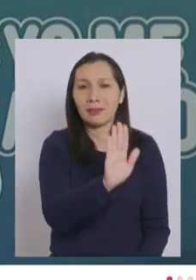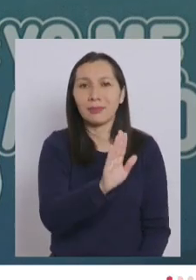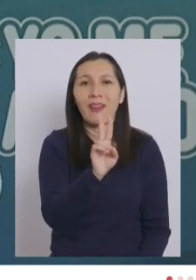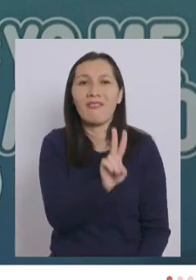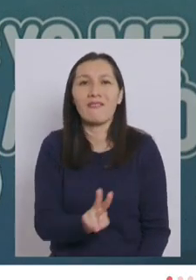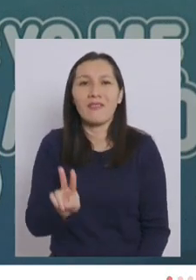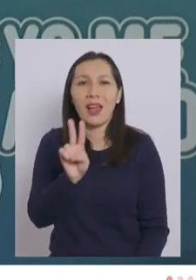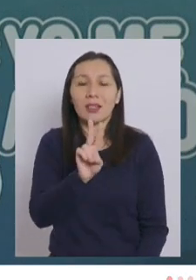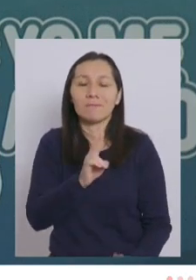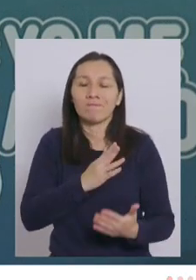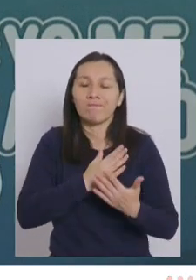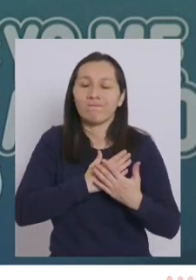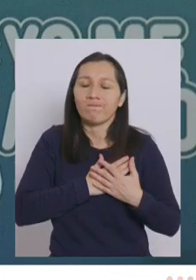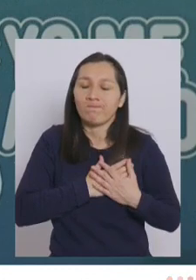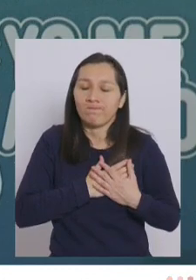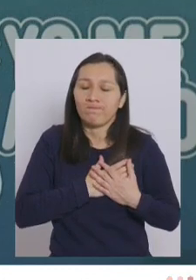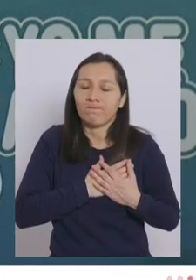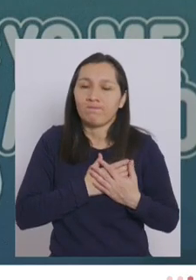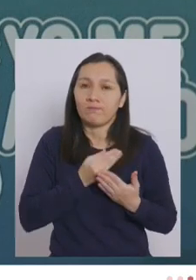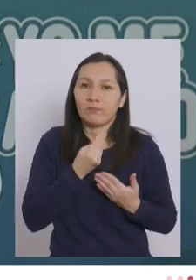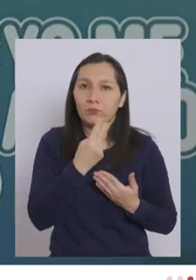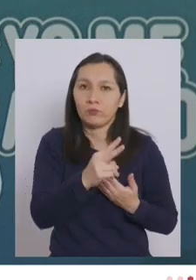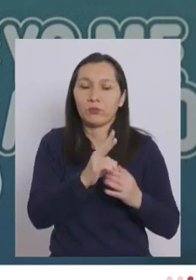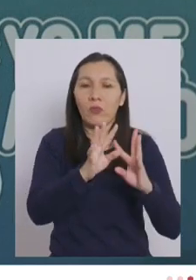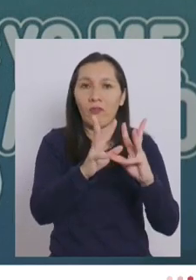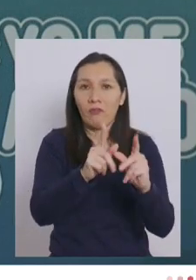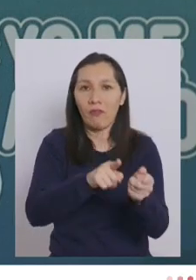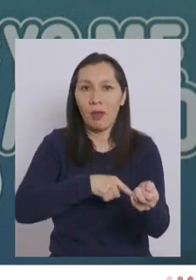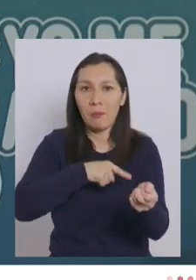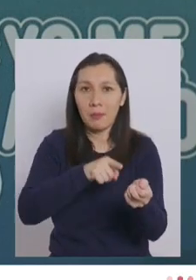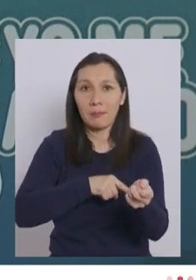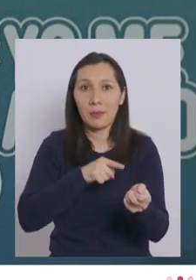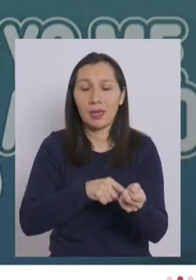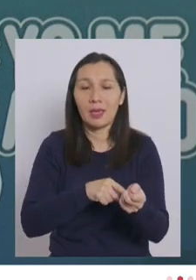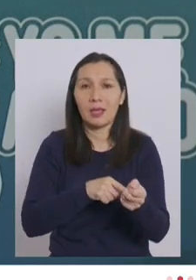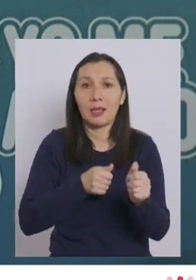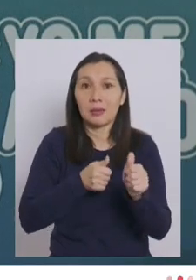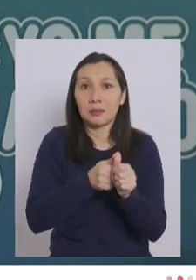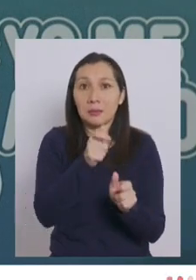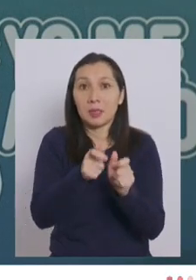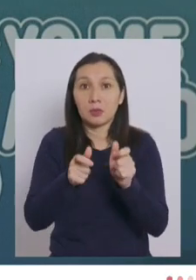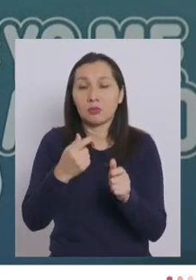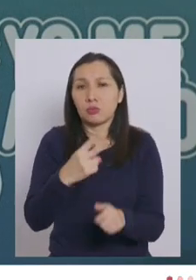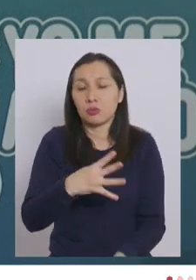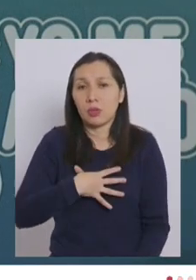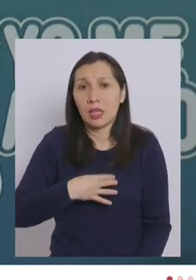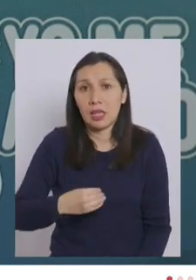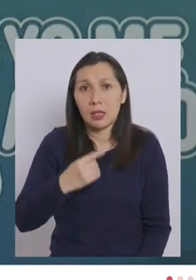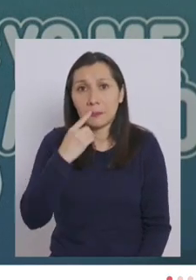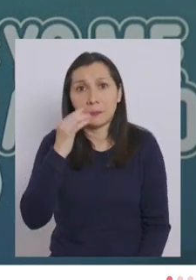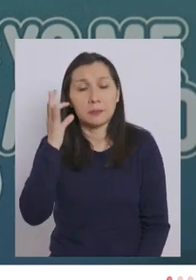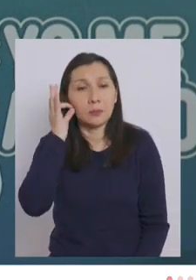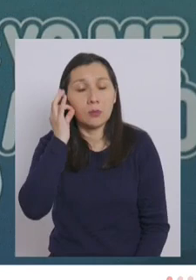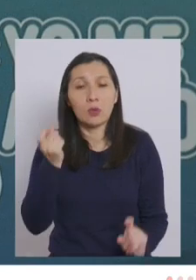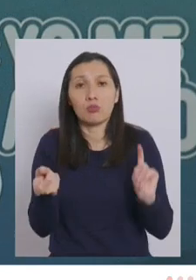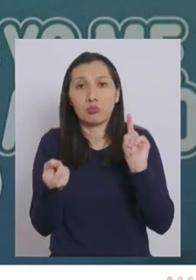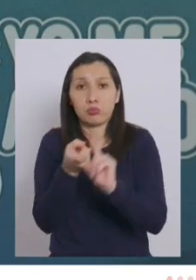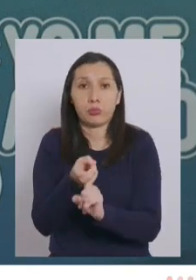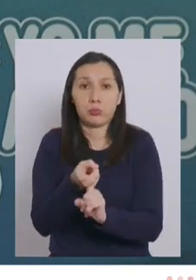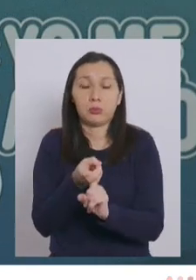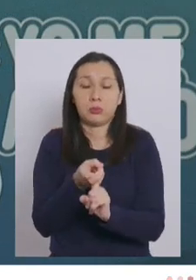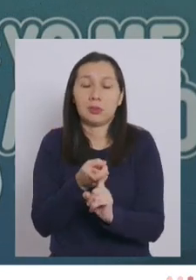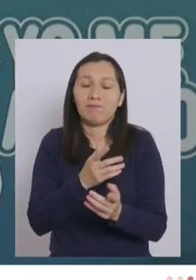Mis condolencias a su familia, a sus cercanos, a sus hijos e hijas, a su esposa.